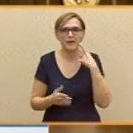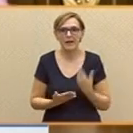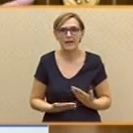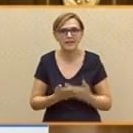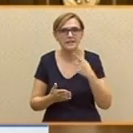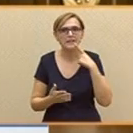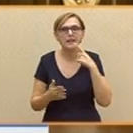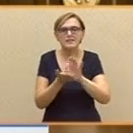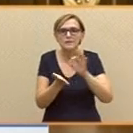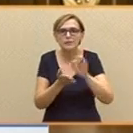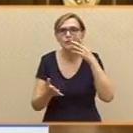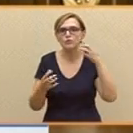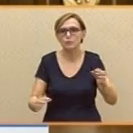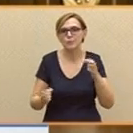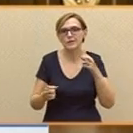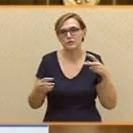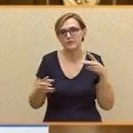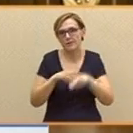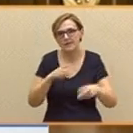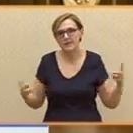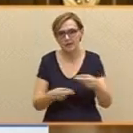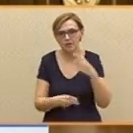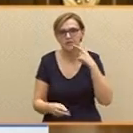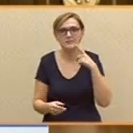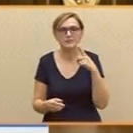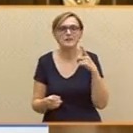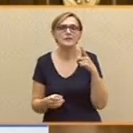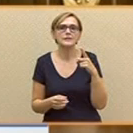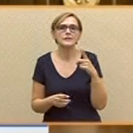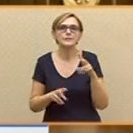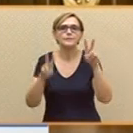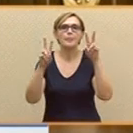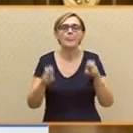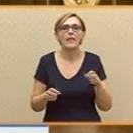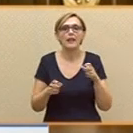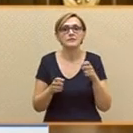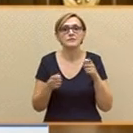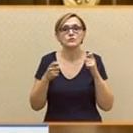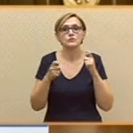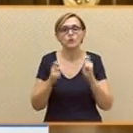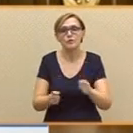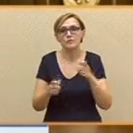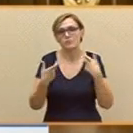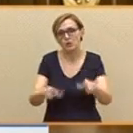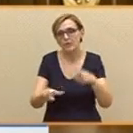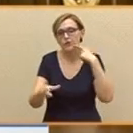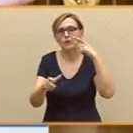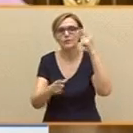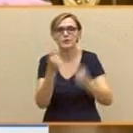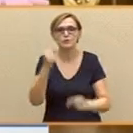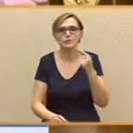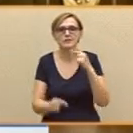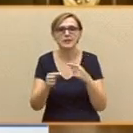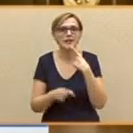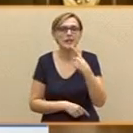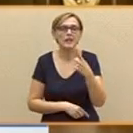Respecto a las políticas sociales, las cifras que aparecen en el anexo dotación presupuestaria ponen de manifiesto la escasa ambición